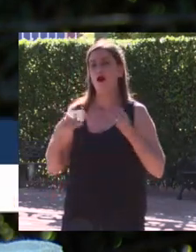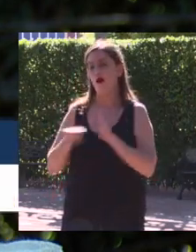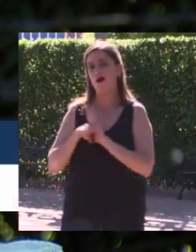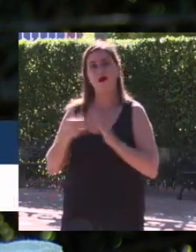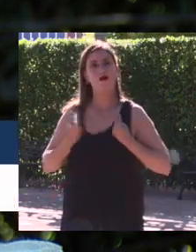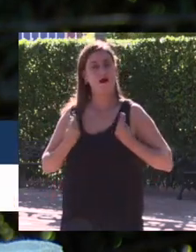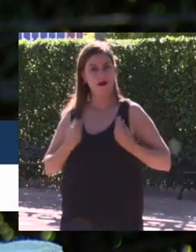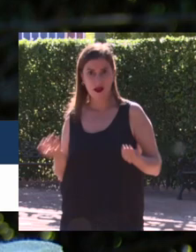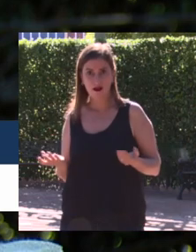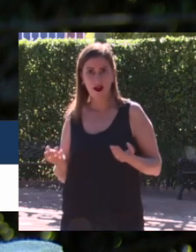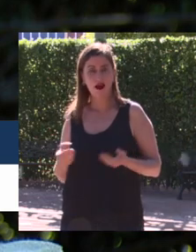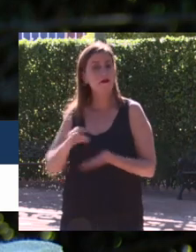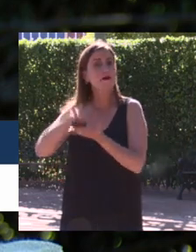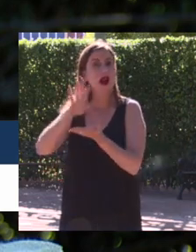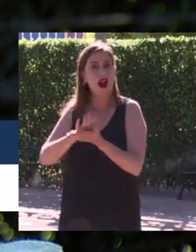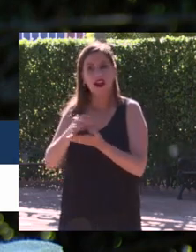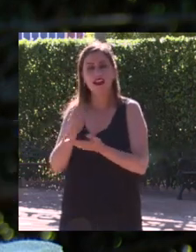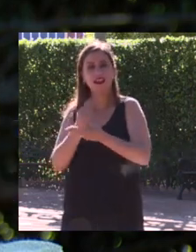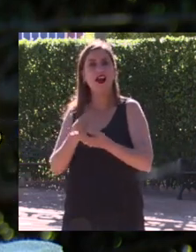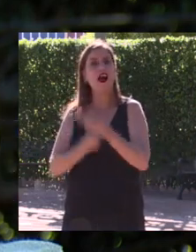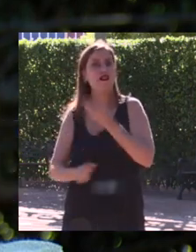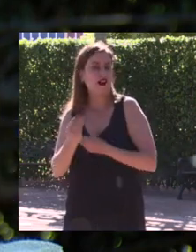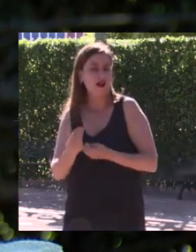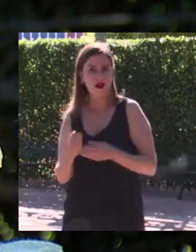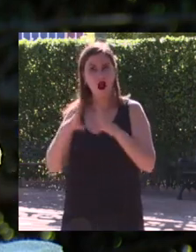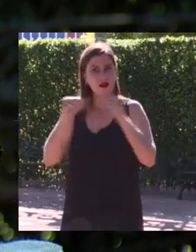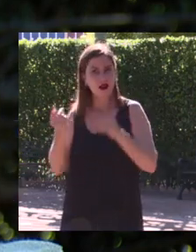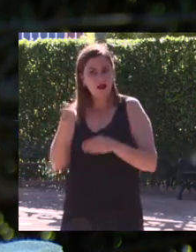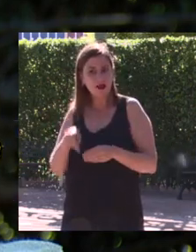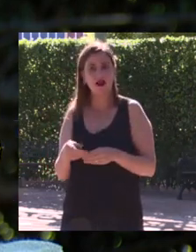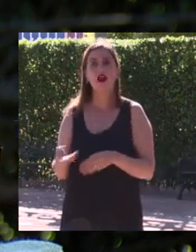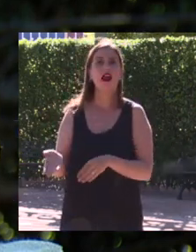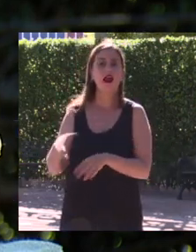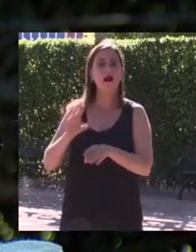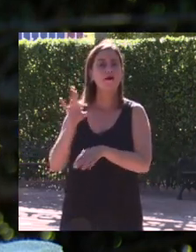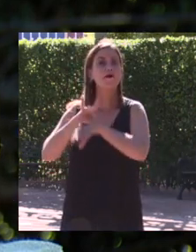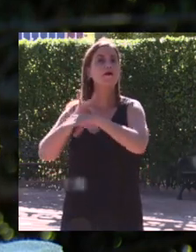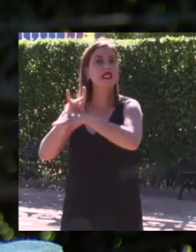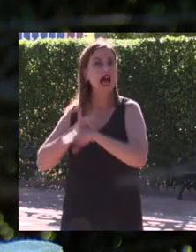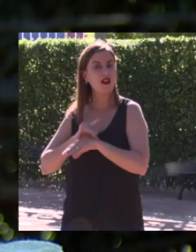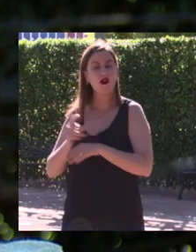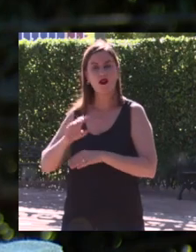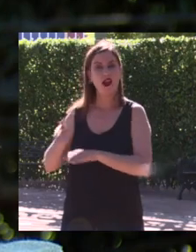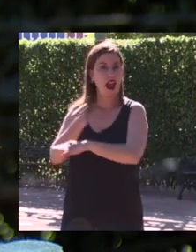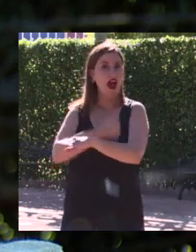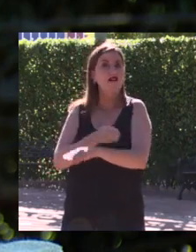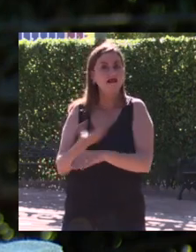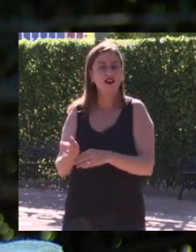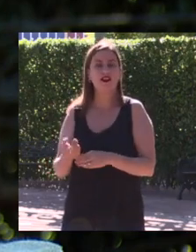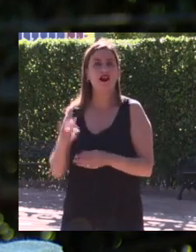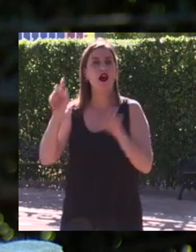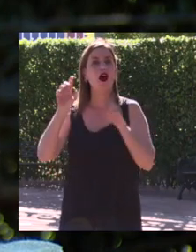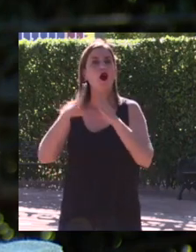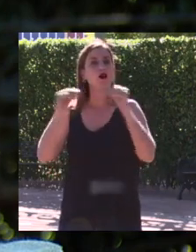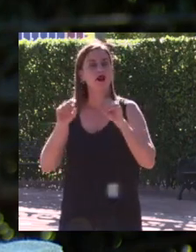ya tenemos la primera pregunta te la ha dejado el anterior invitado de Dialogando de la Fundación General de la Universidad de Málaga Miguel